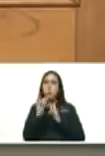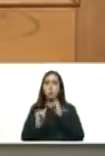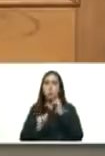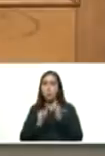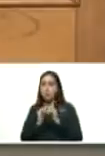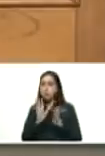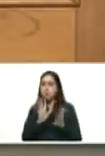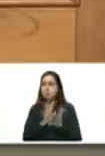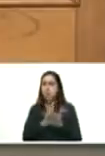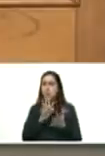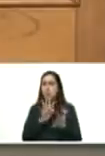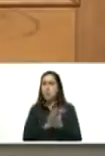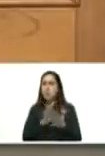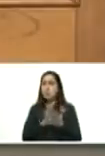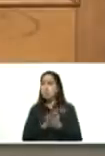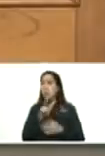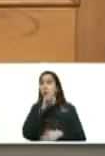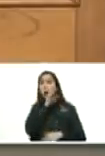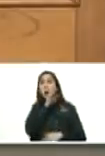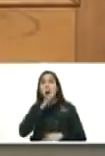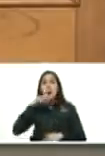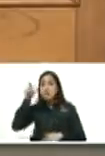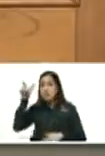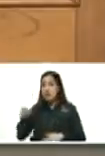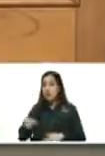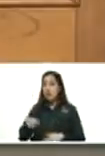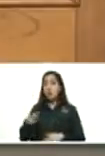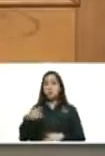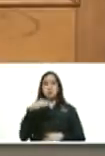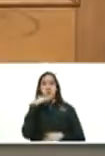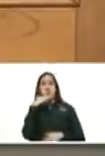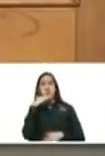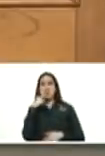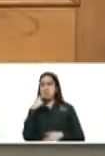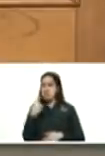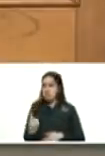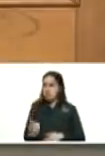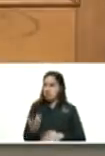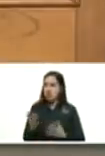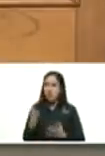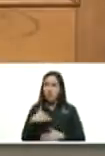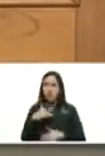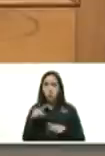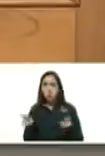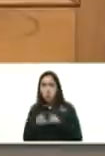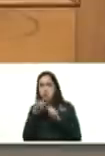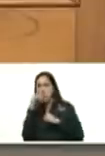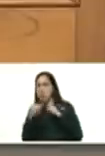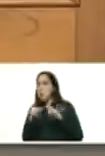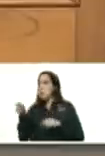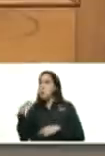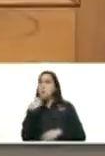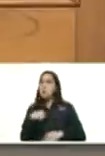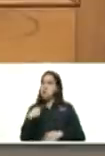bueno una vez Capriles se puso bravo porque yo dije que dormía como un bebé porque de acuerdo a Capriles yo no debería dormir